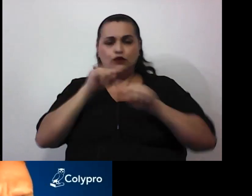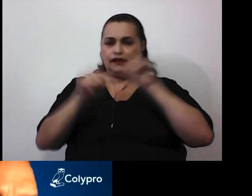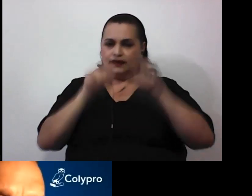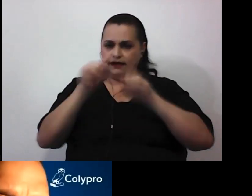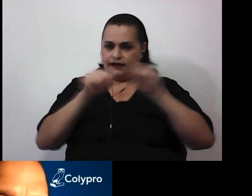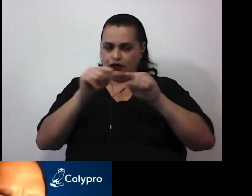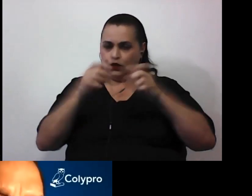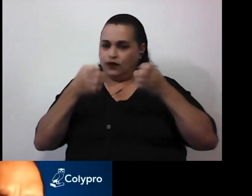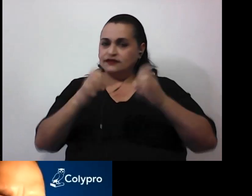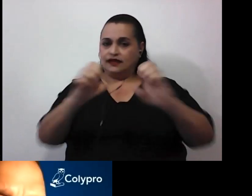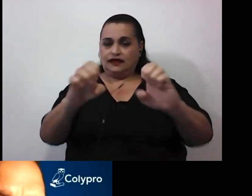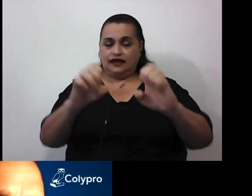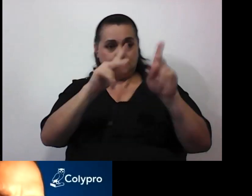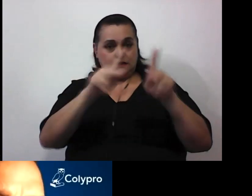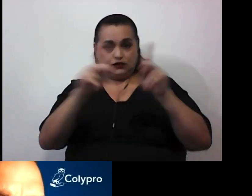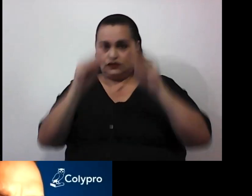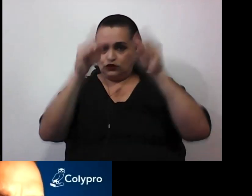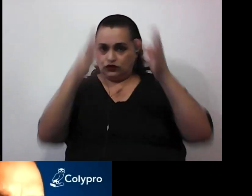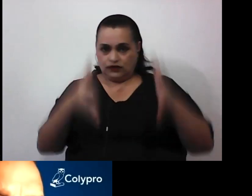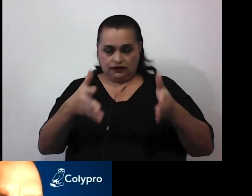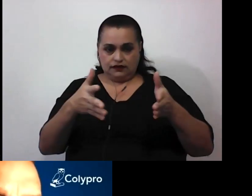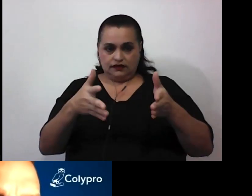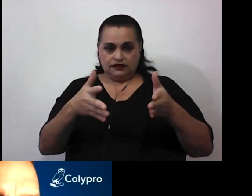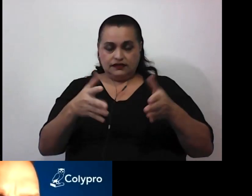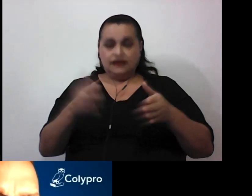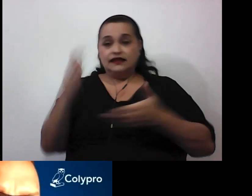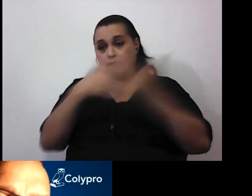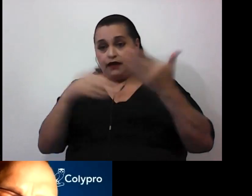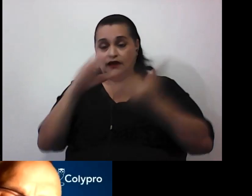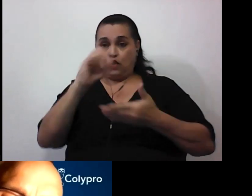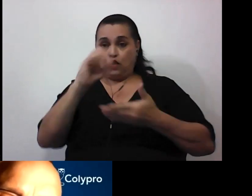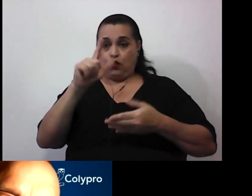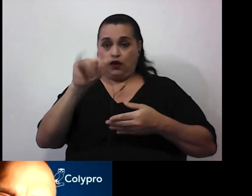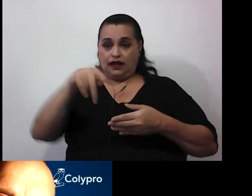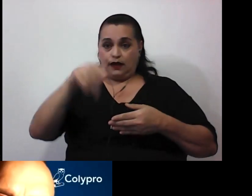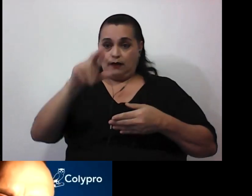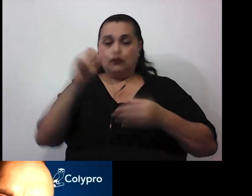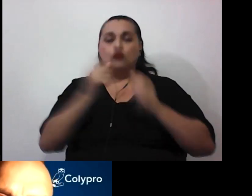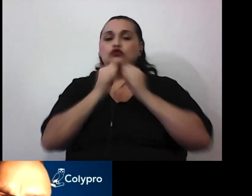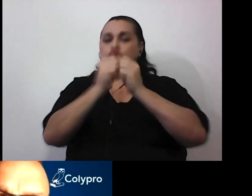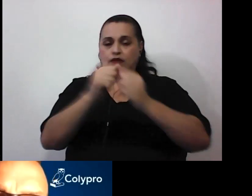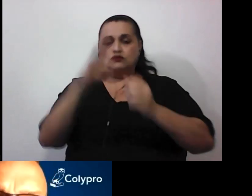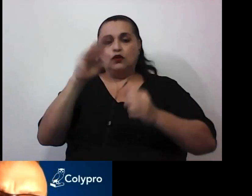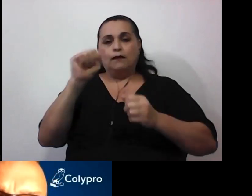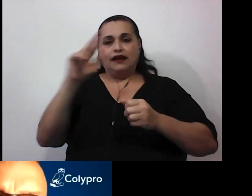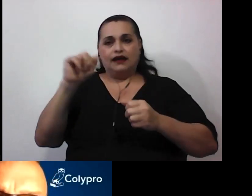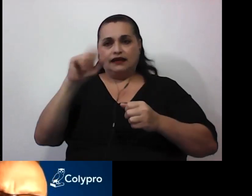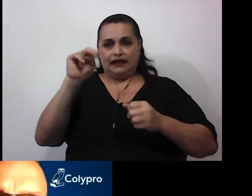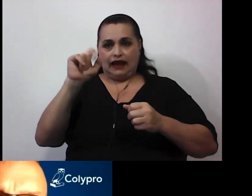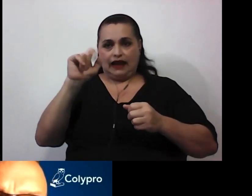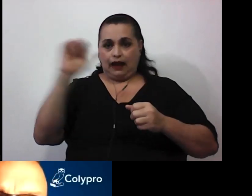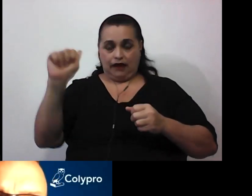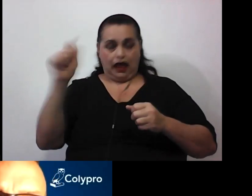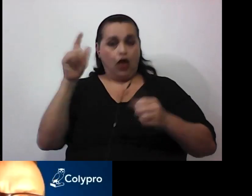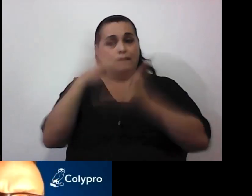estrategias para personas docentes. Por parte del Colipro les acompañamos Bernal Alvarado en la parte técnica y